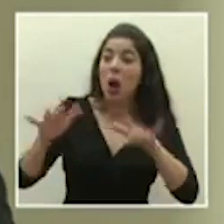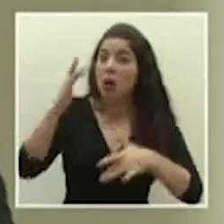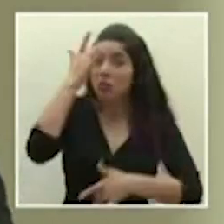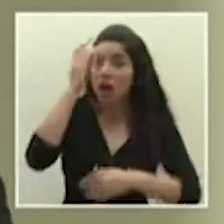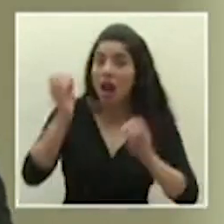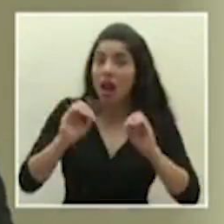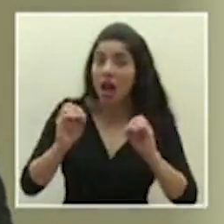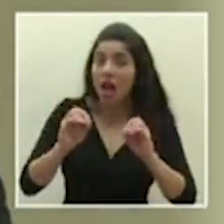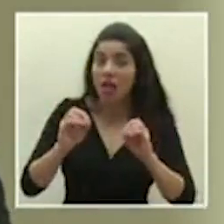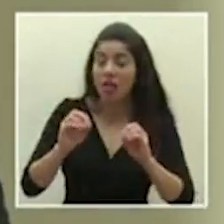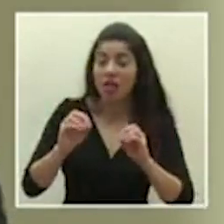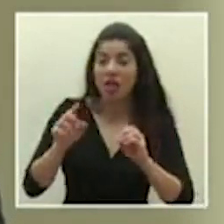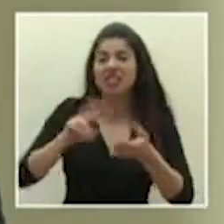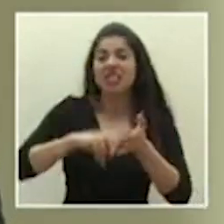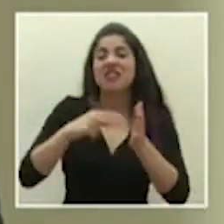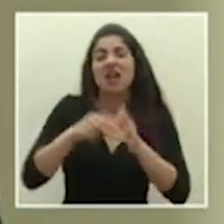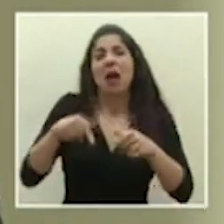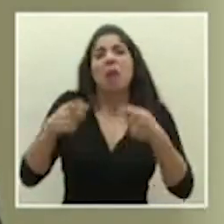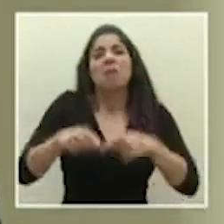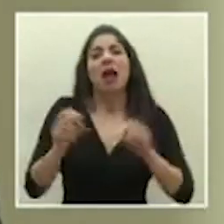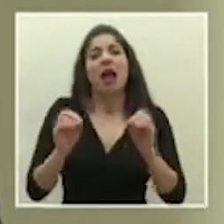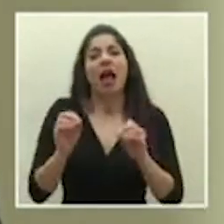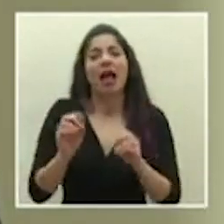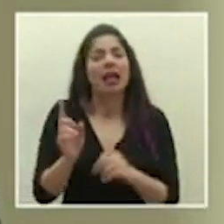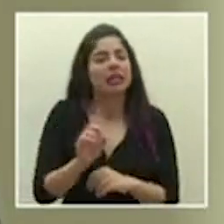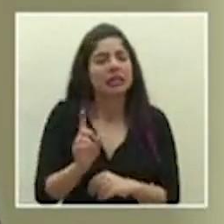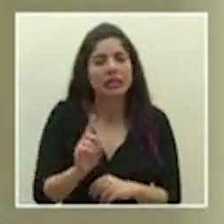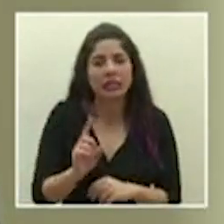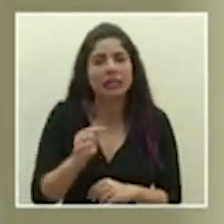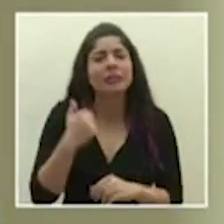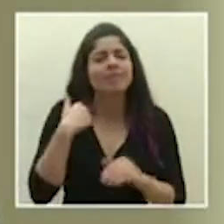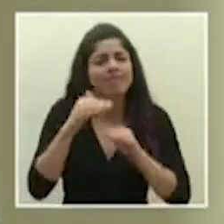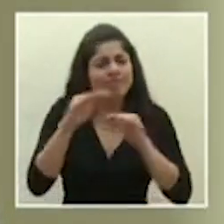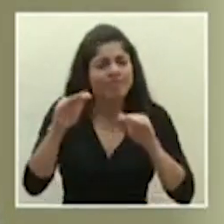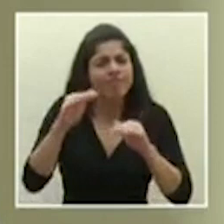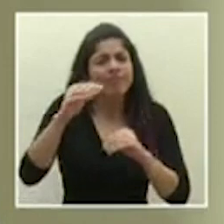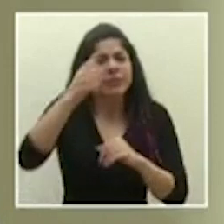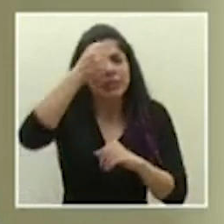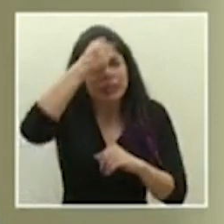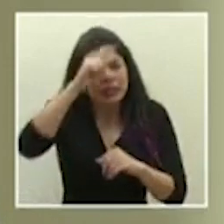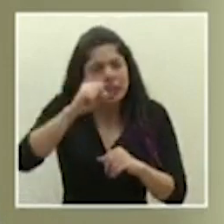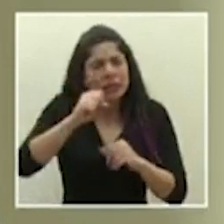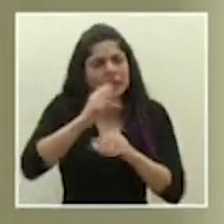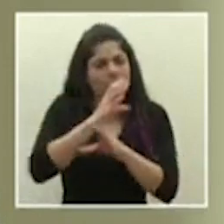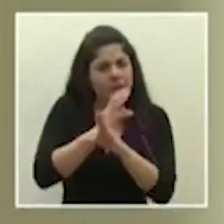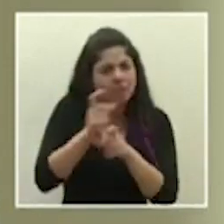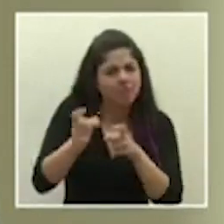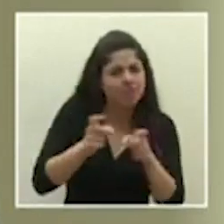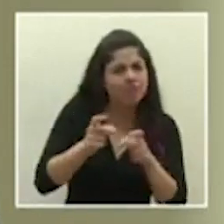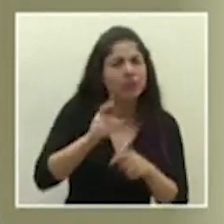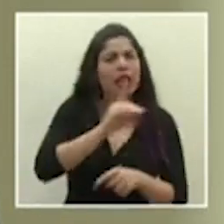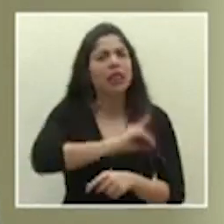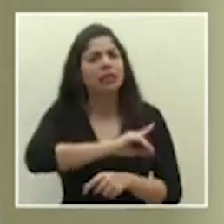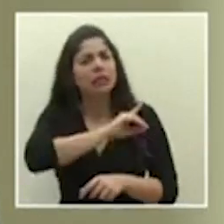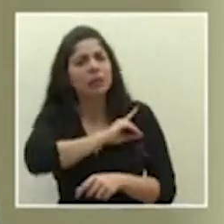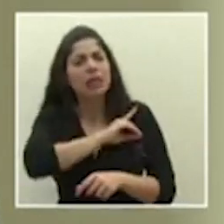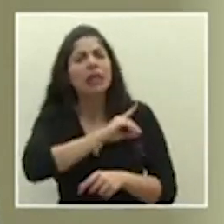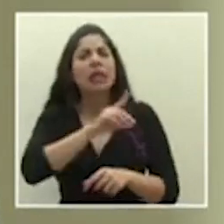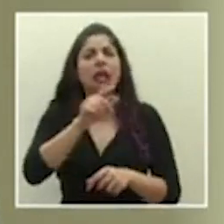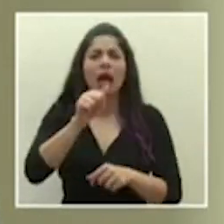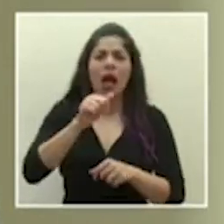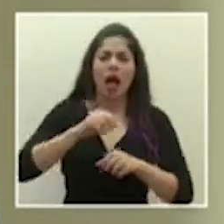eso no puede ocurrir así que sigo llamando a esa cordura a esa prudencia a esa disciplina a ese